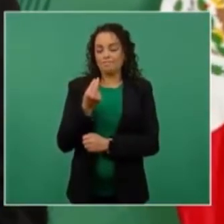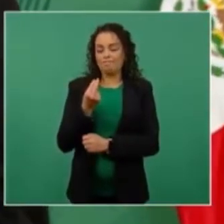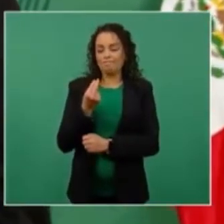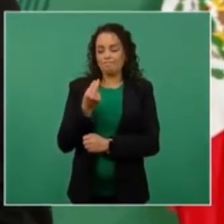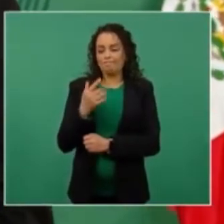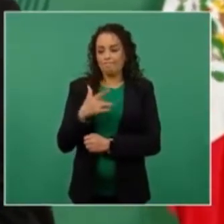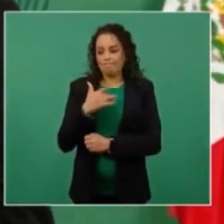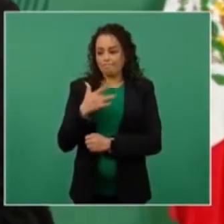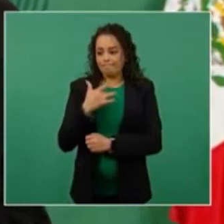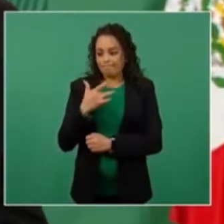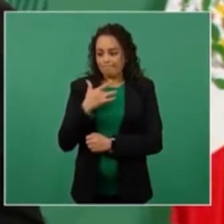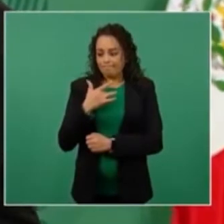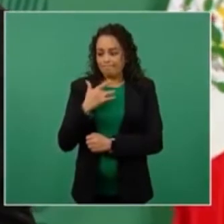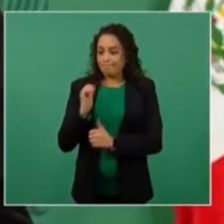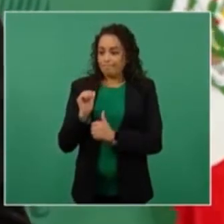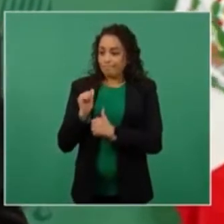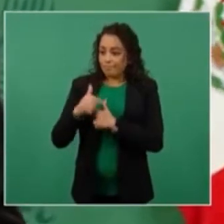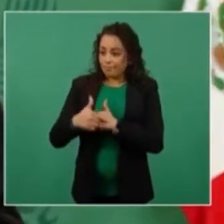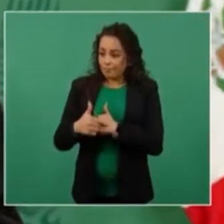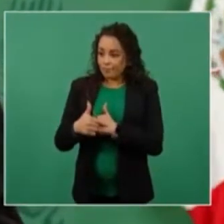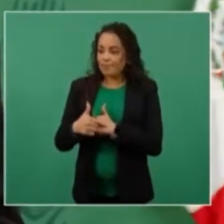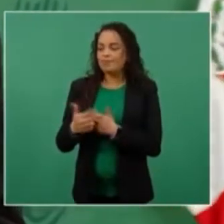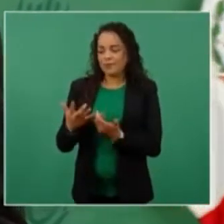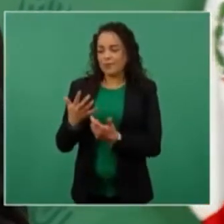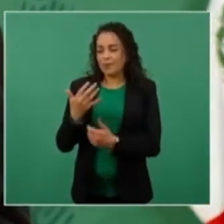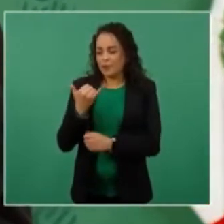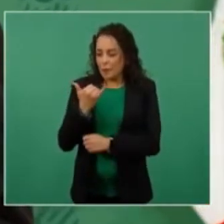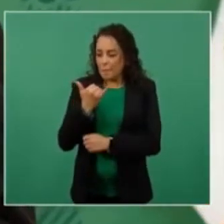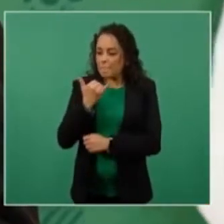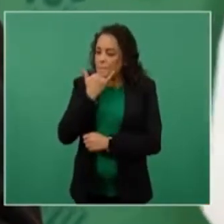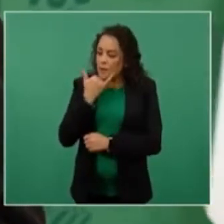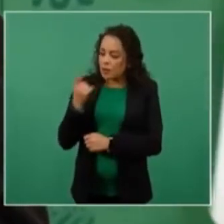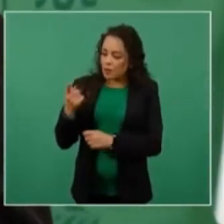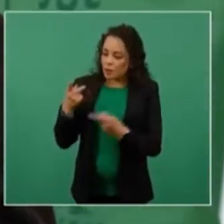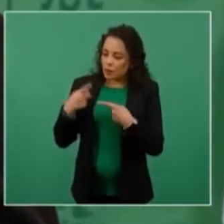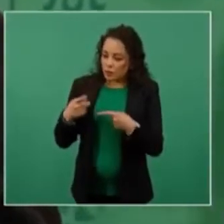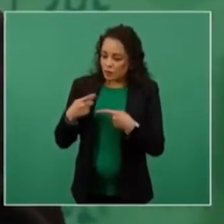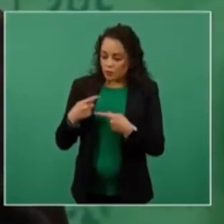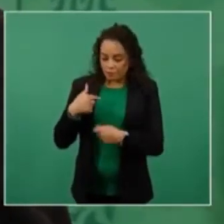perdonarnos, no odiar.